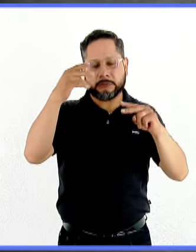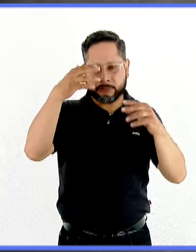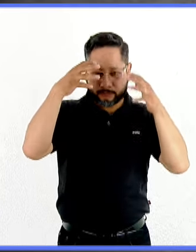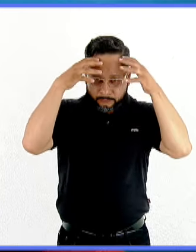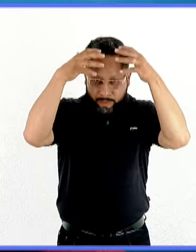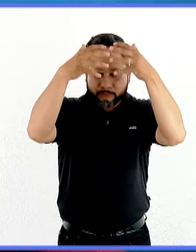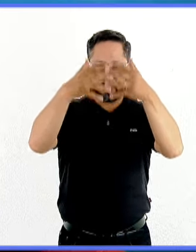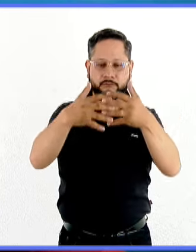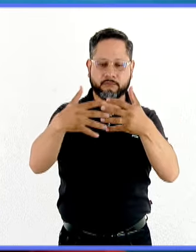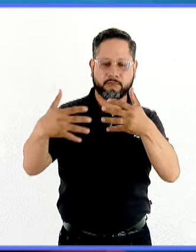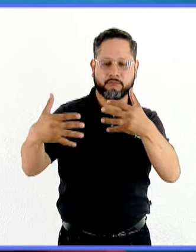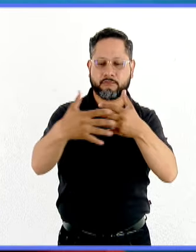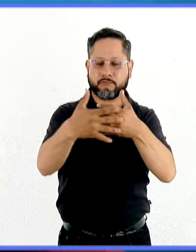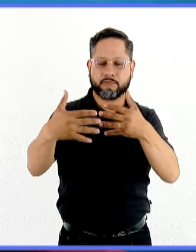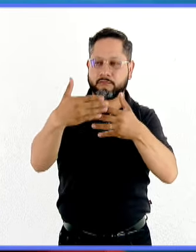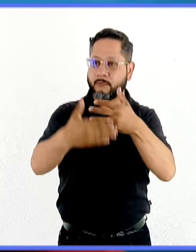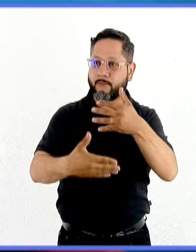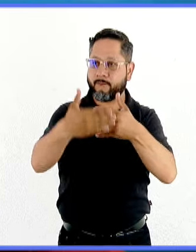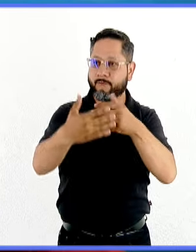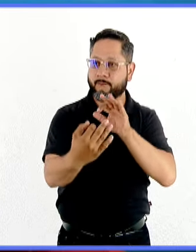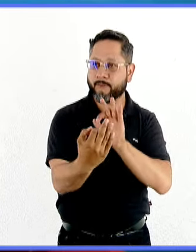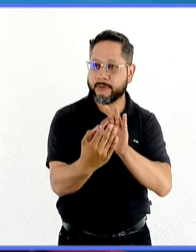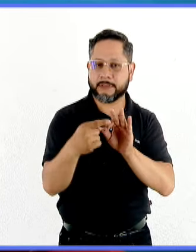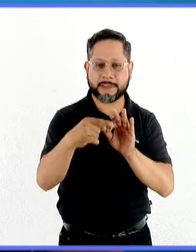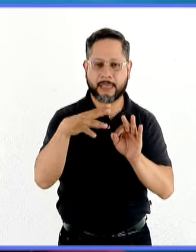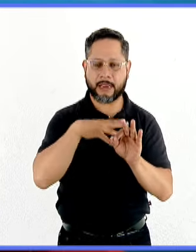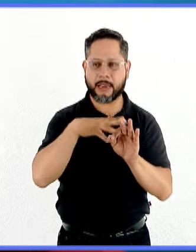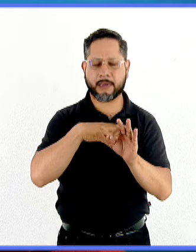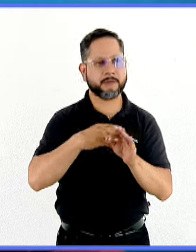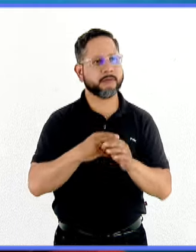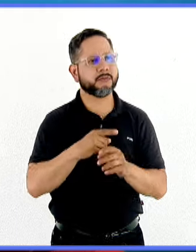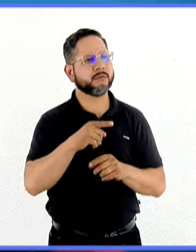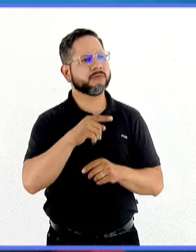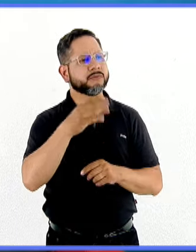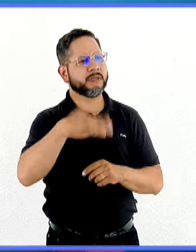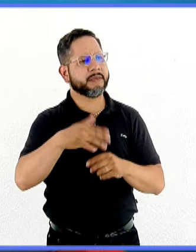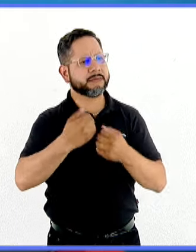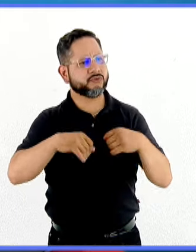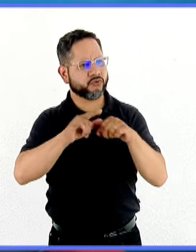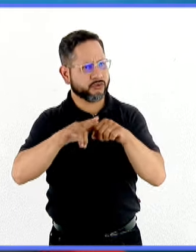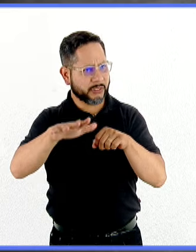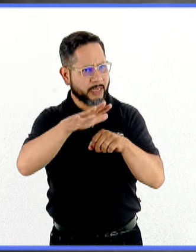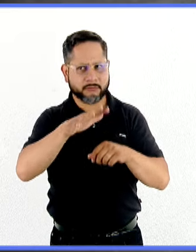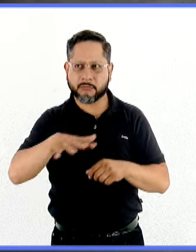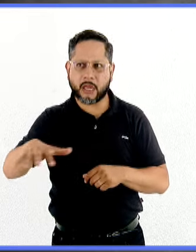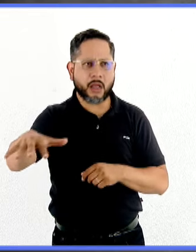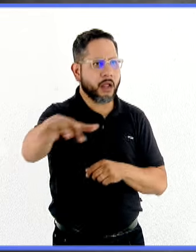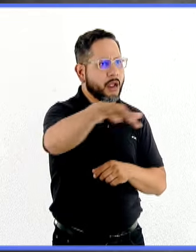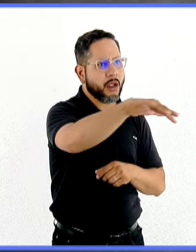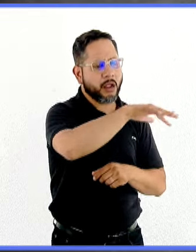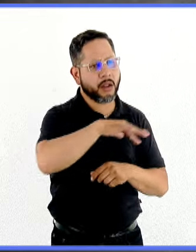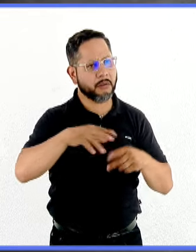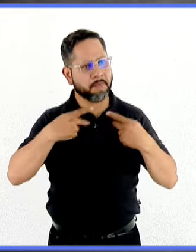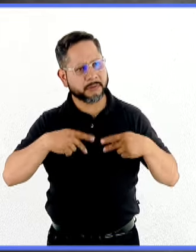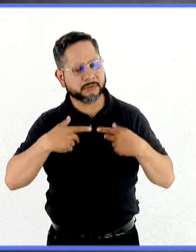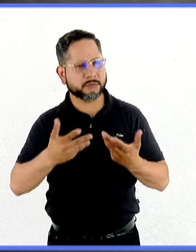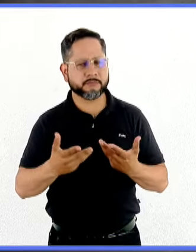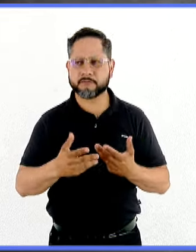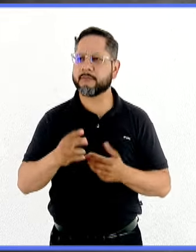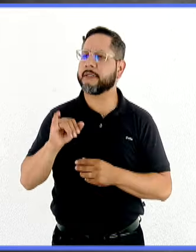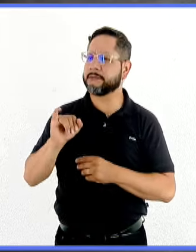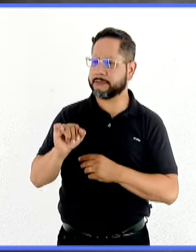prefrontal. ¿Hay alguna relación con cuestiones ambientales, con cuestiones sociales? Sí, se sabe que los factores sociales ambientales pueden ser